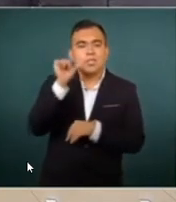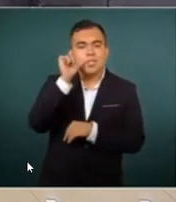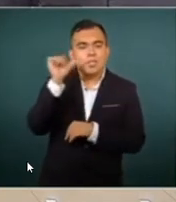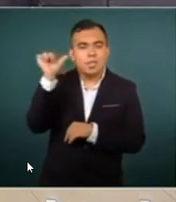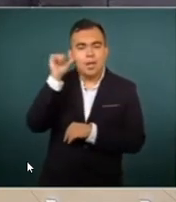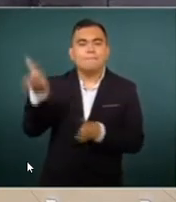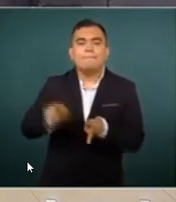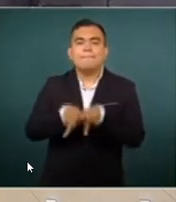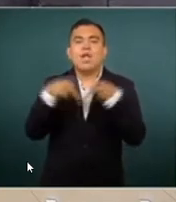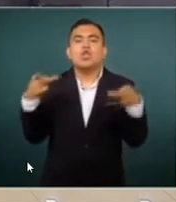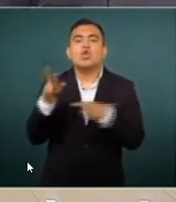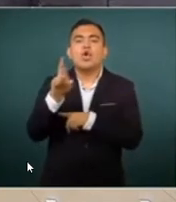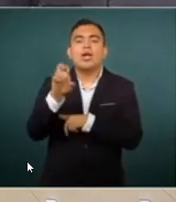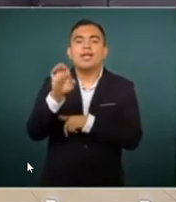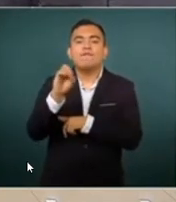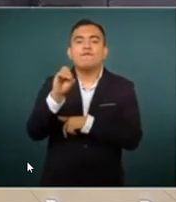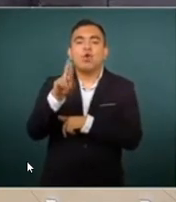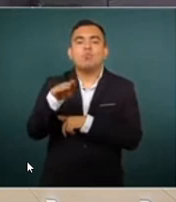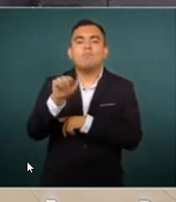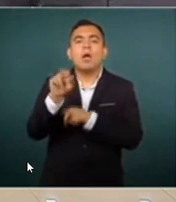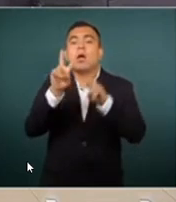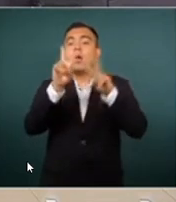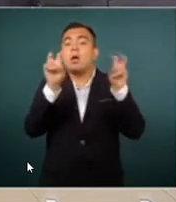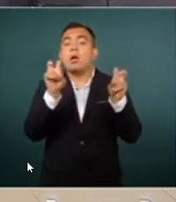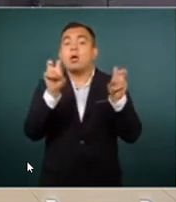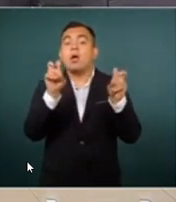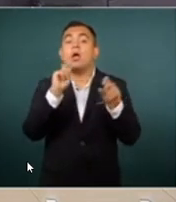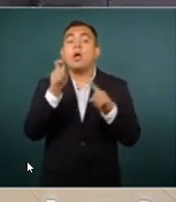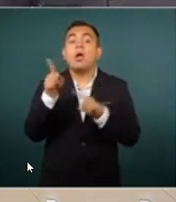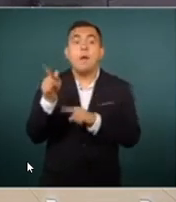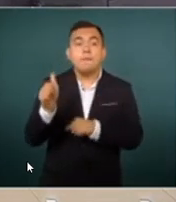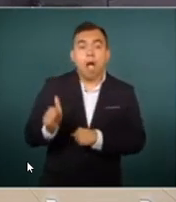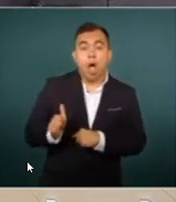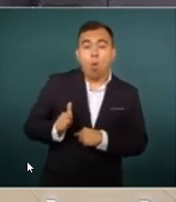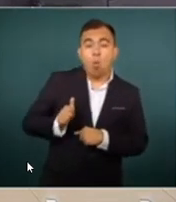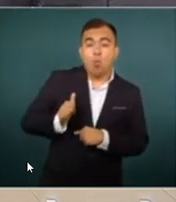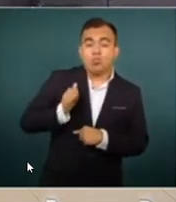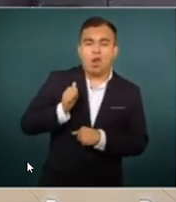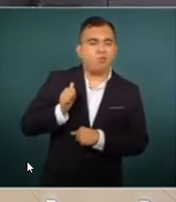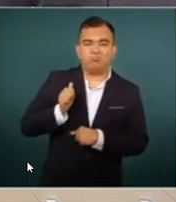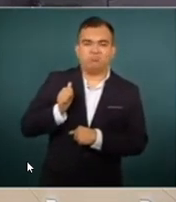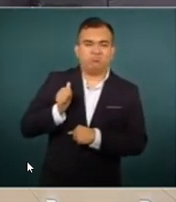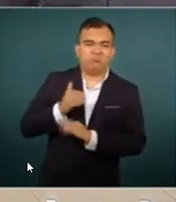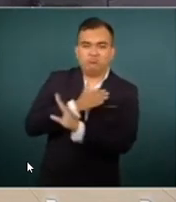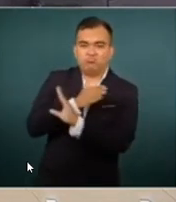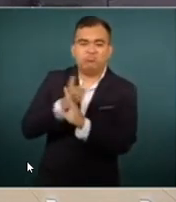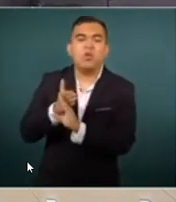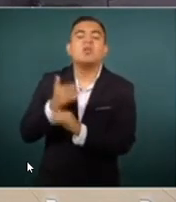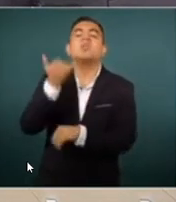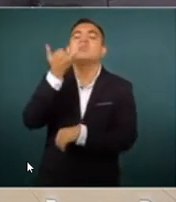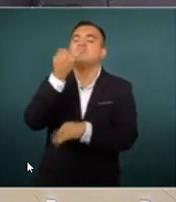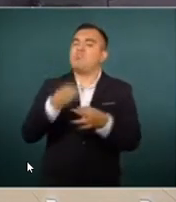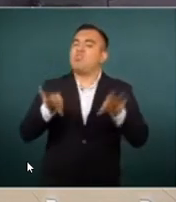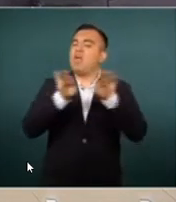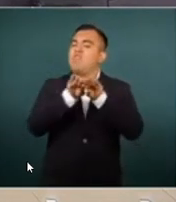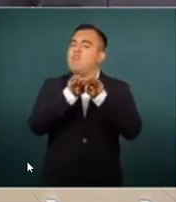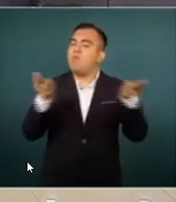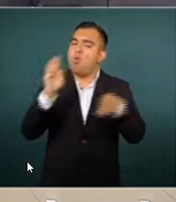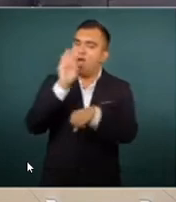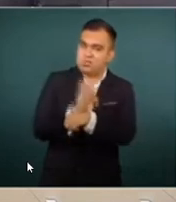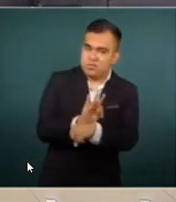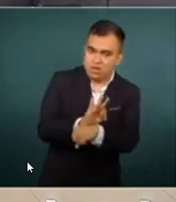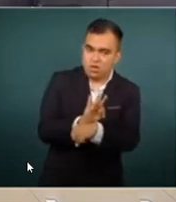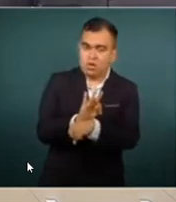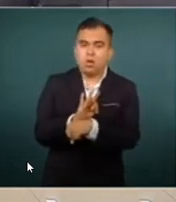periódico Reforma. Se titula Contra la deriva autoritaria y por la defensa de la democracia. Dice así,